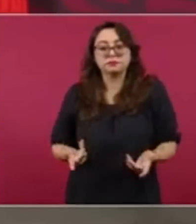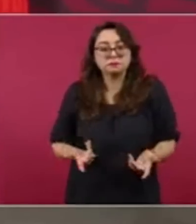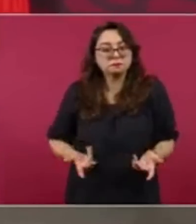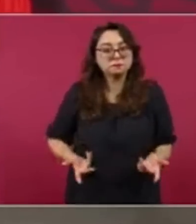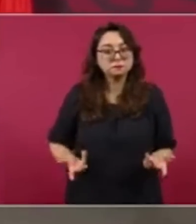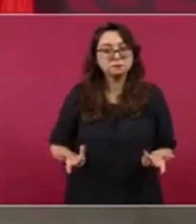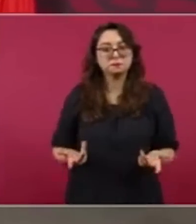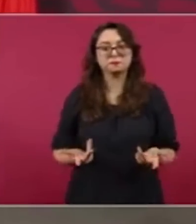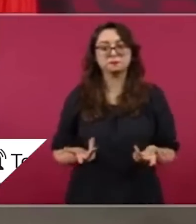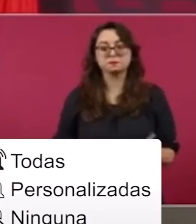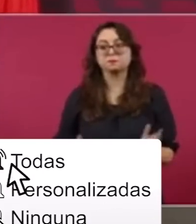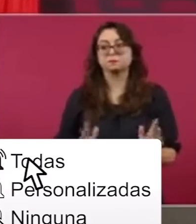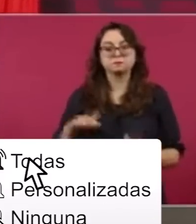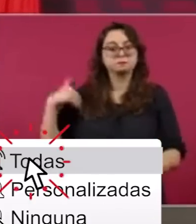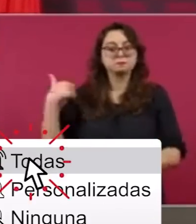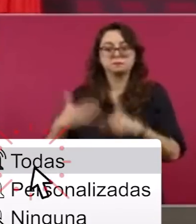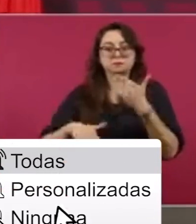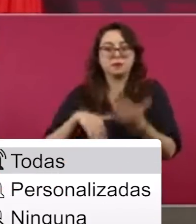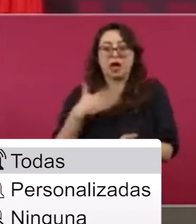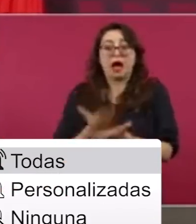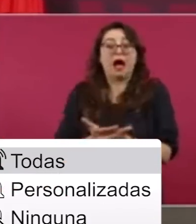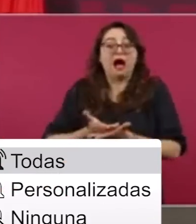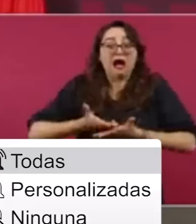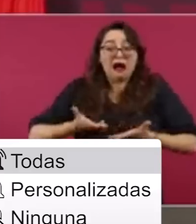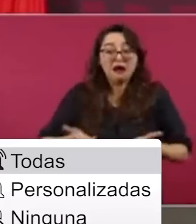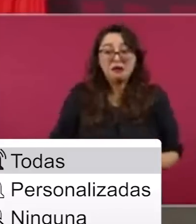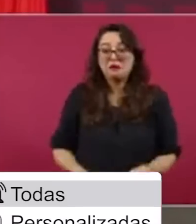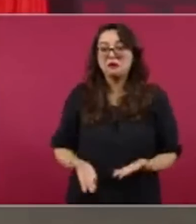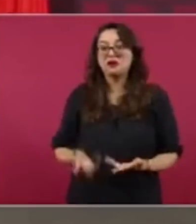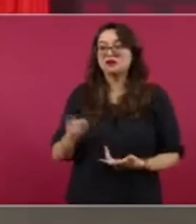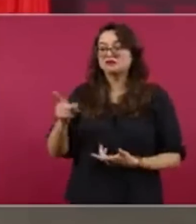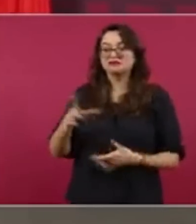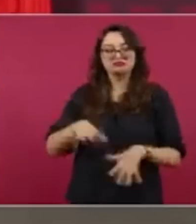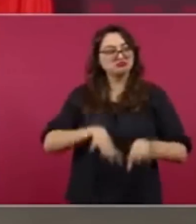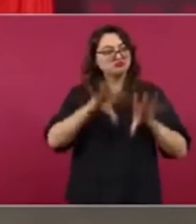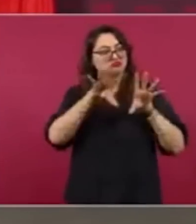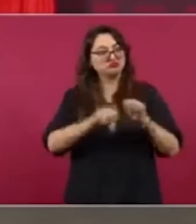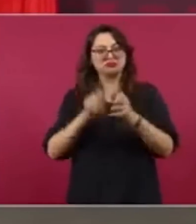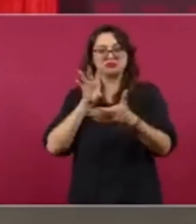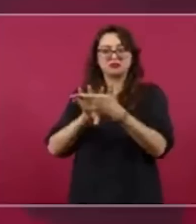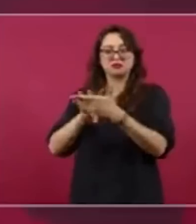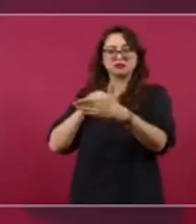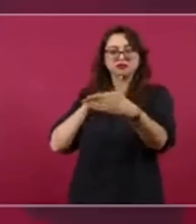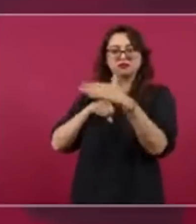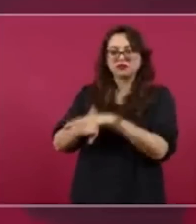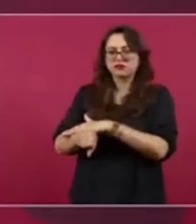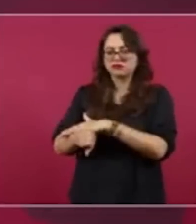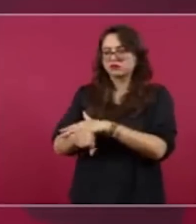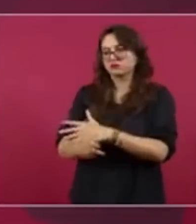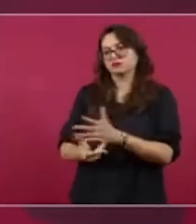para ver si se podía permitir que esta persona